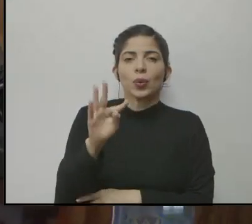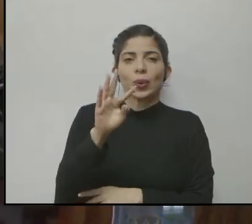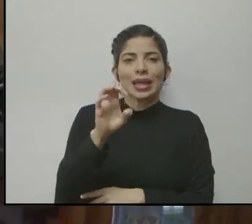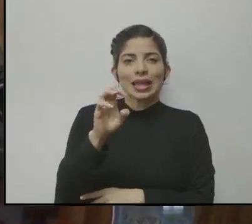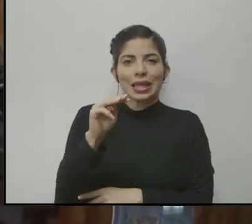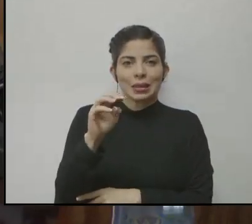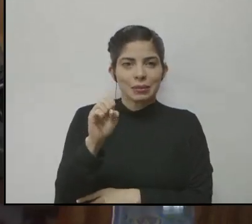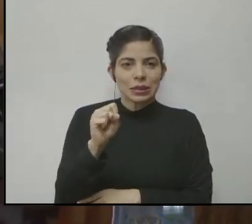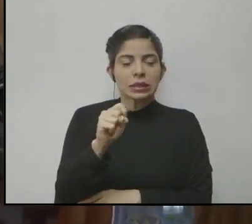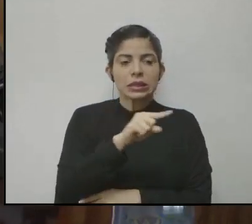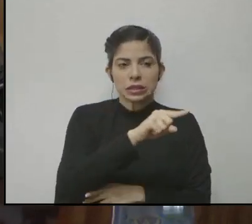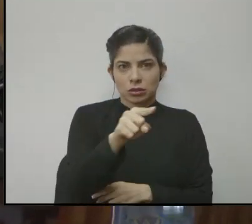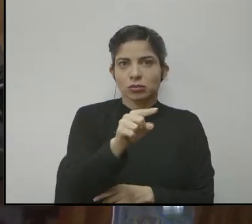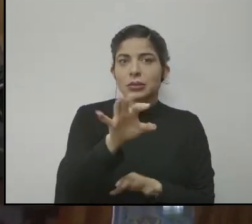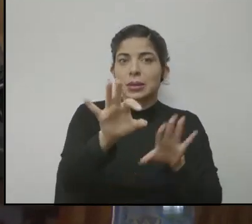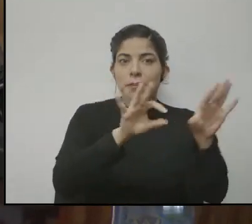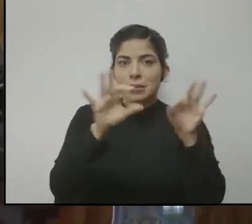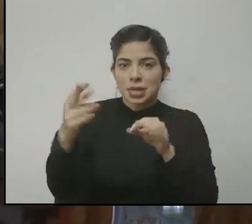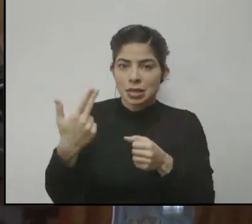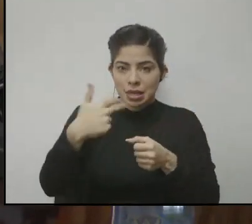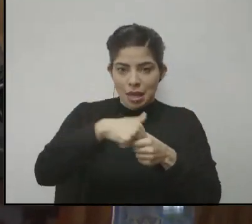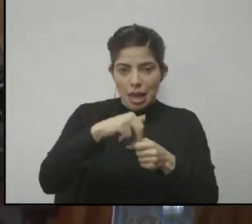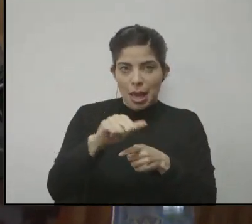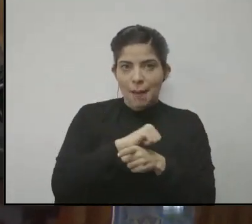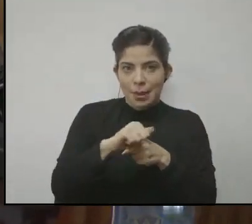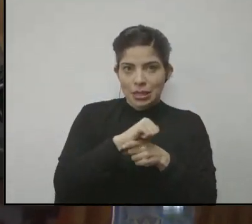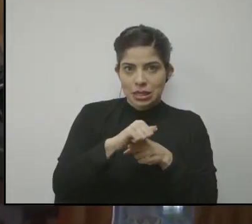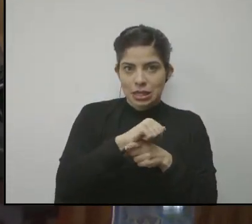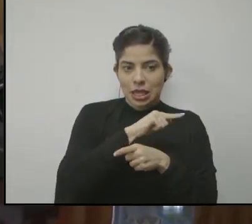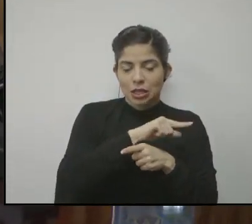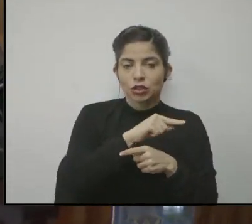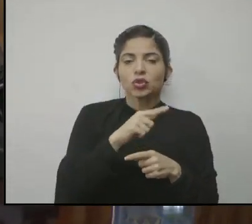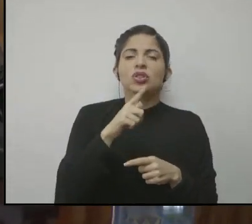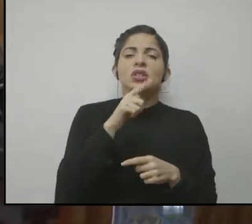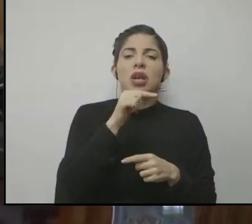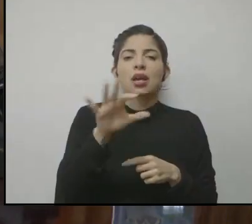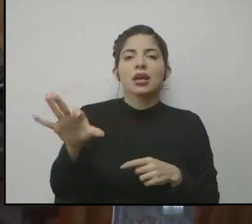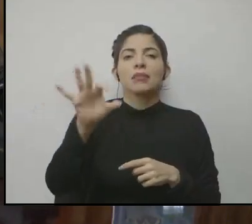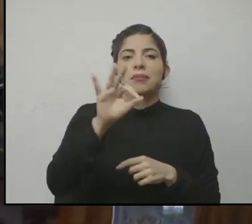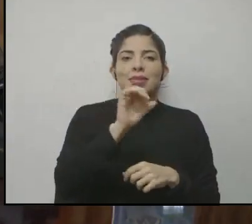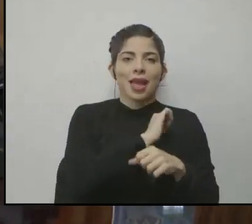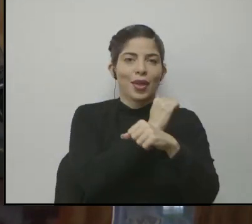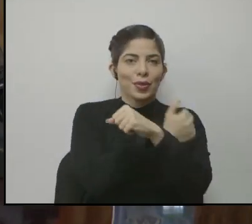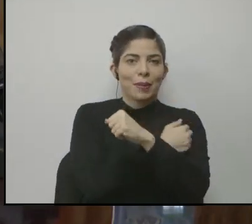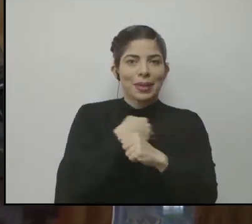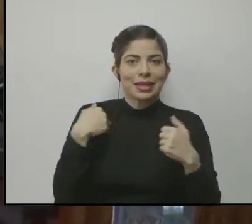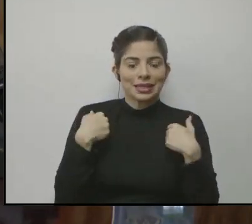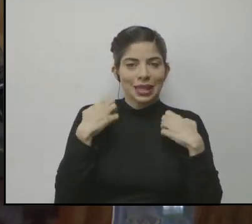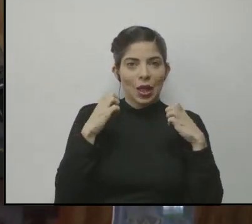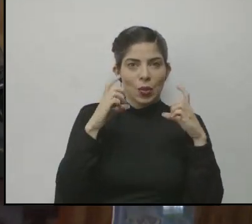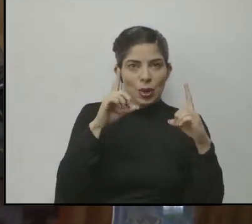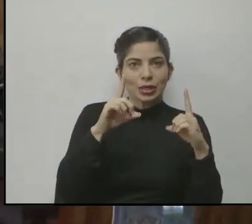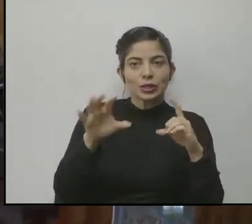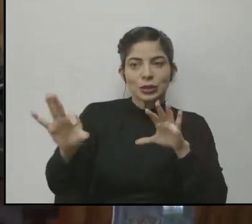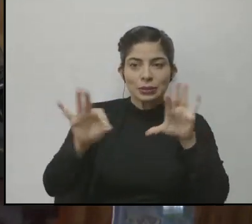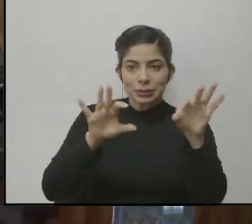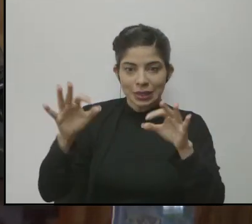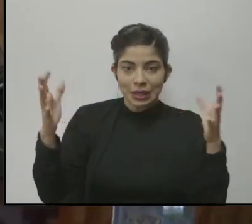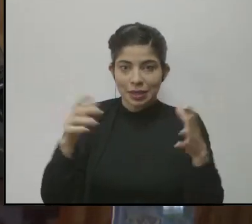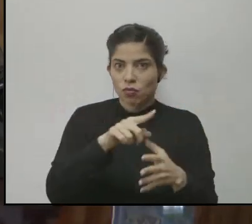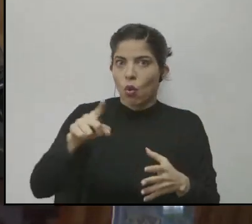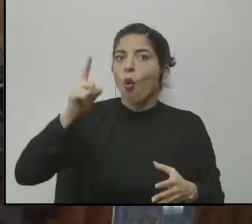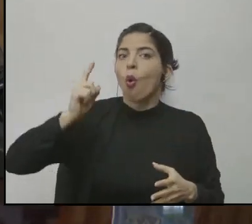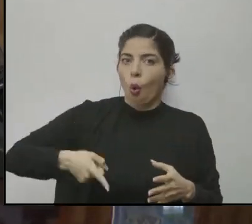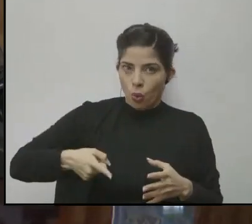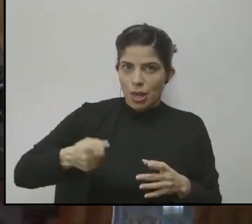va a invitar a esa capacitación, responde a la invitación que le hacen las autoridades del Ministerio de Educación Pública y es obligatorio